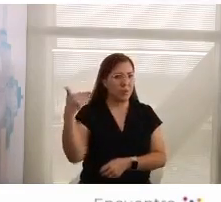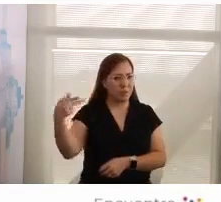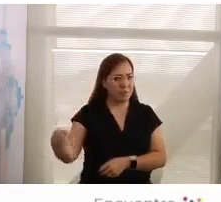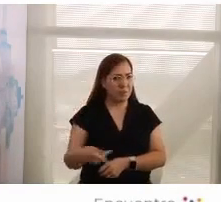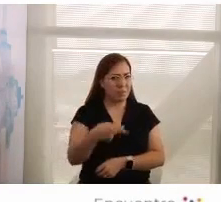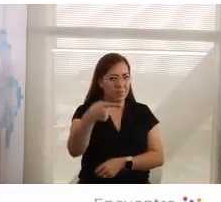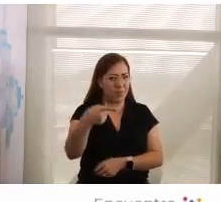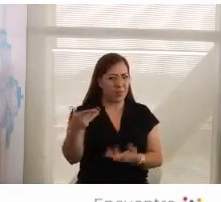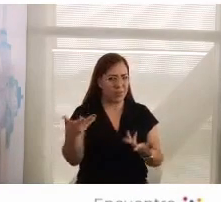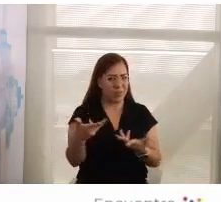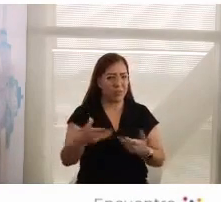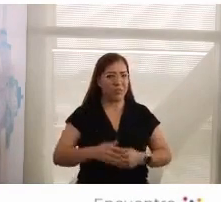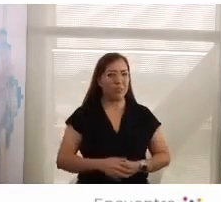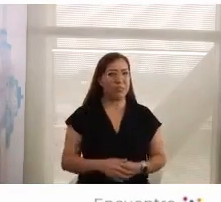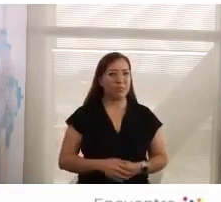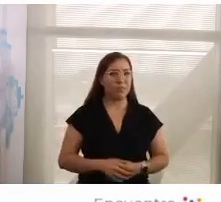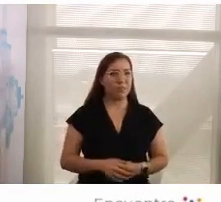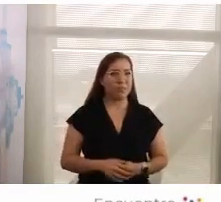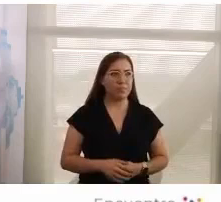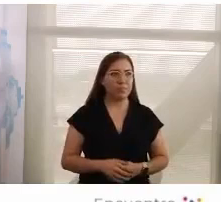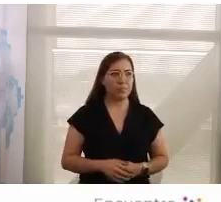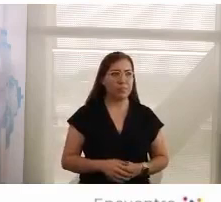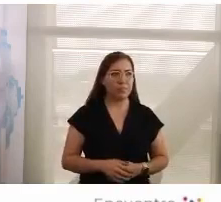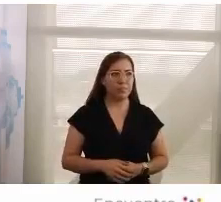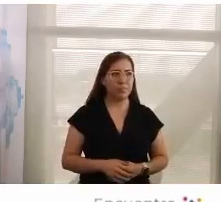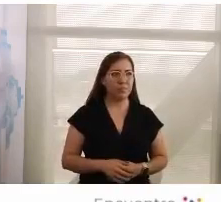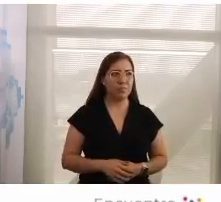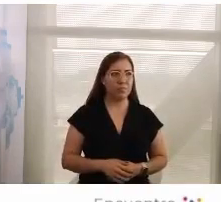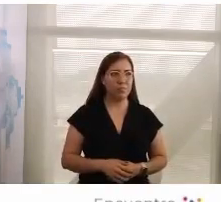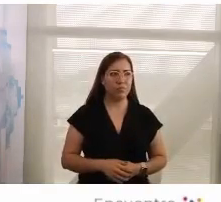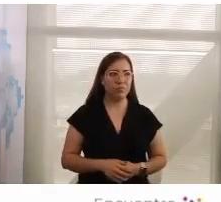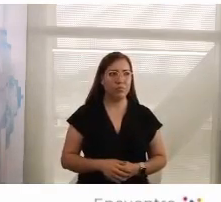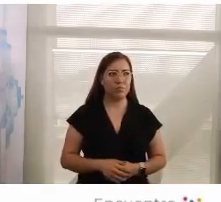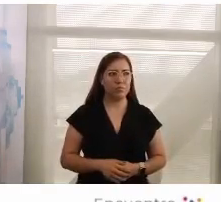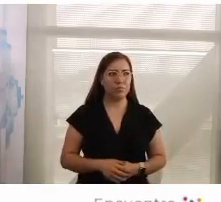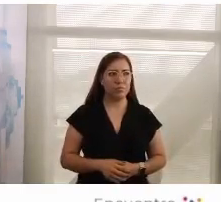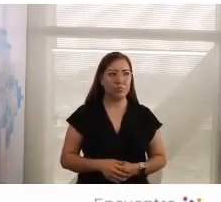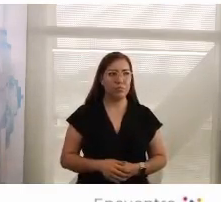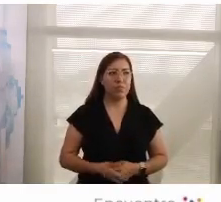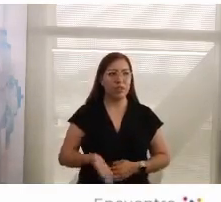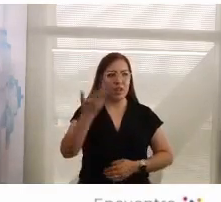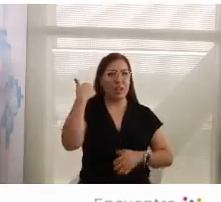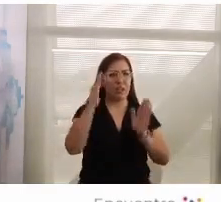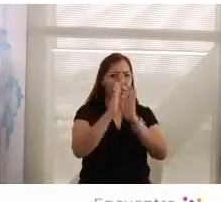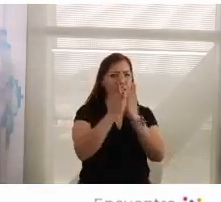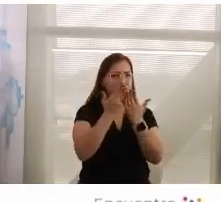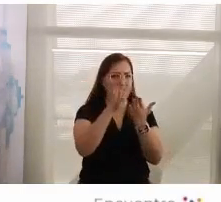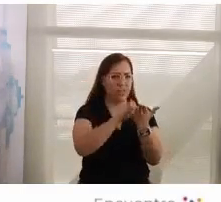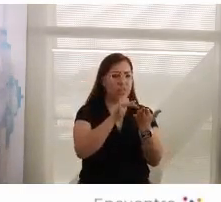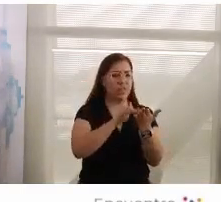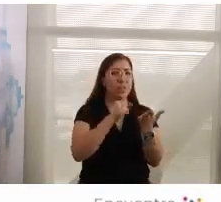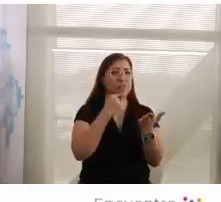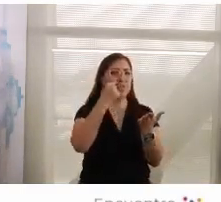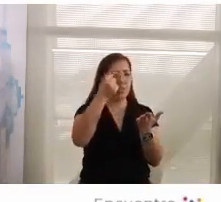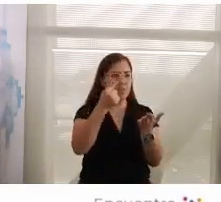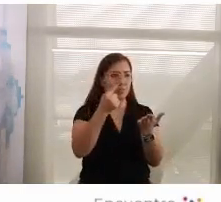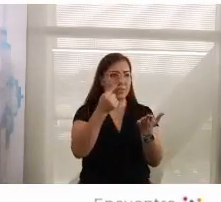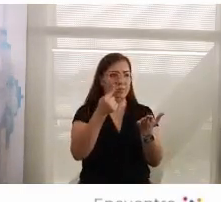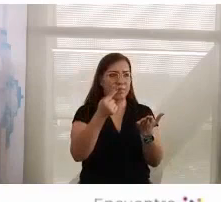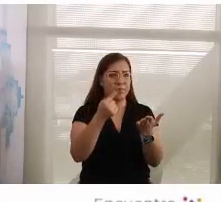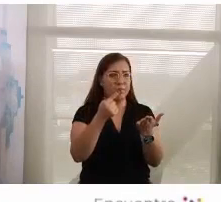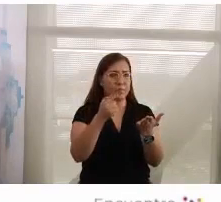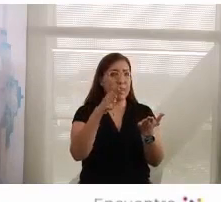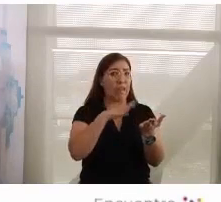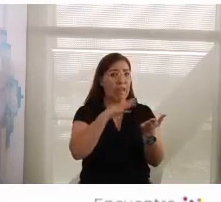Alessandra, colocase, está escrito en la literatura, hay una tendencia con el avance de la